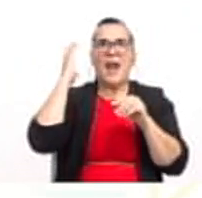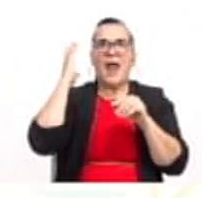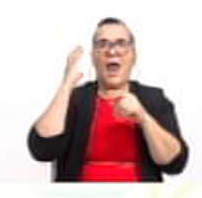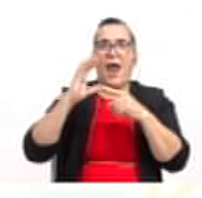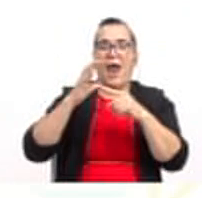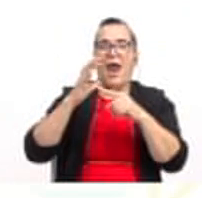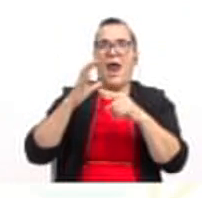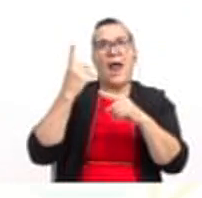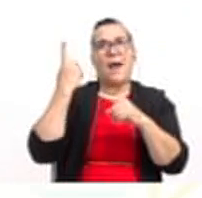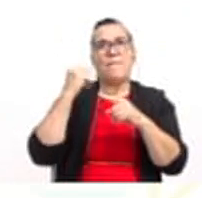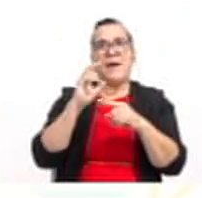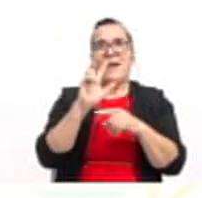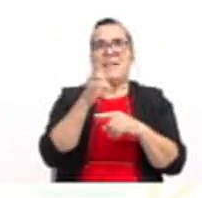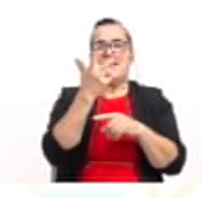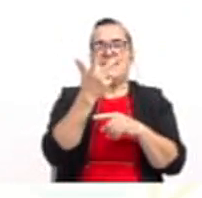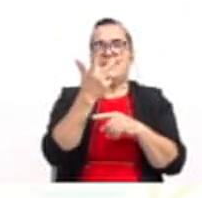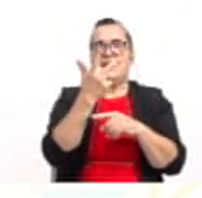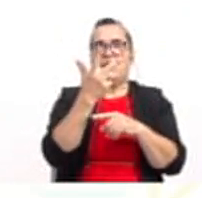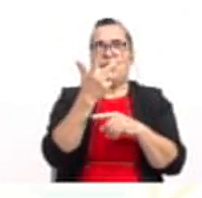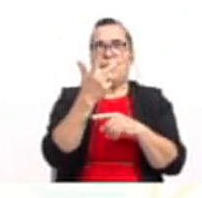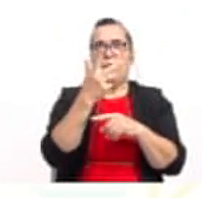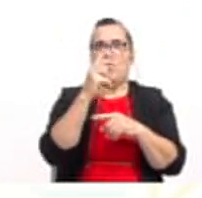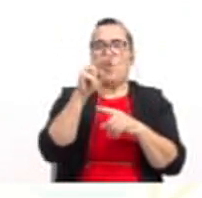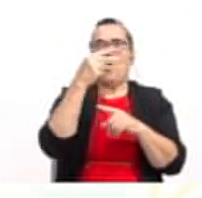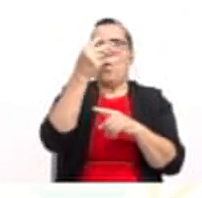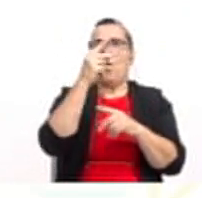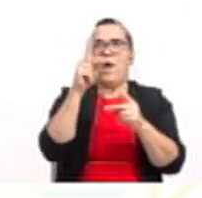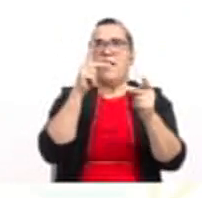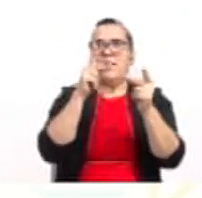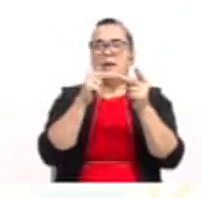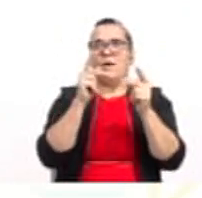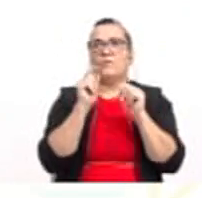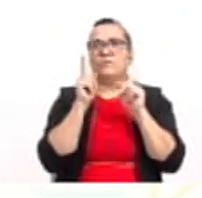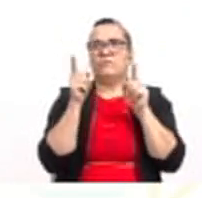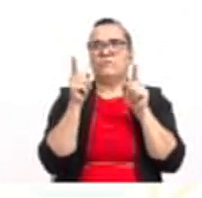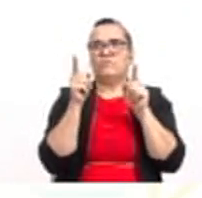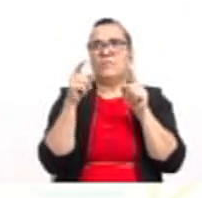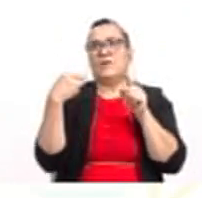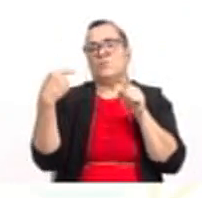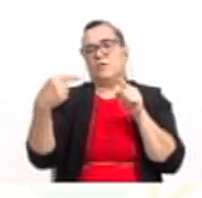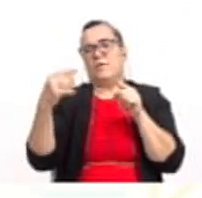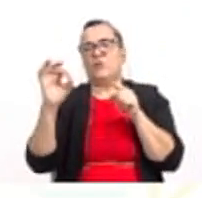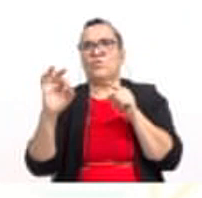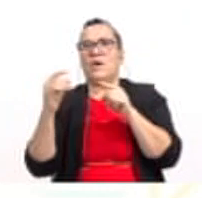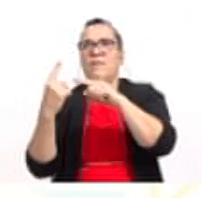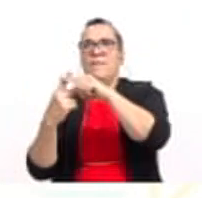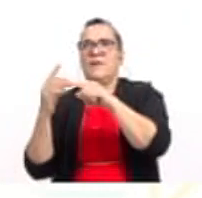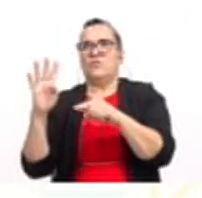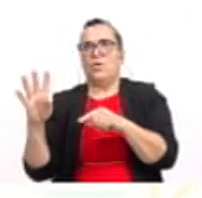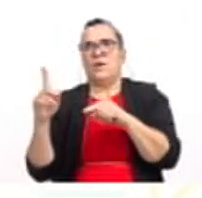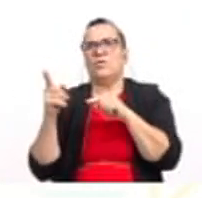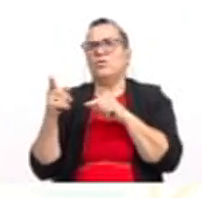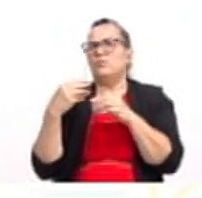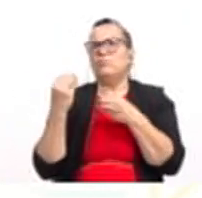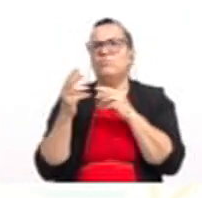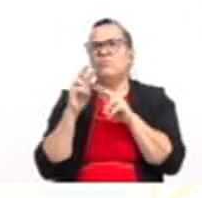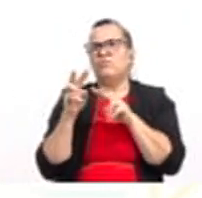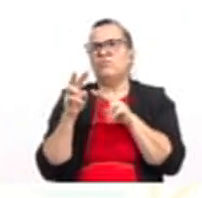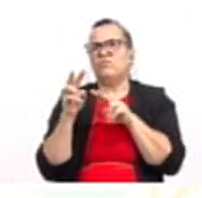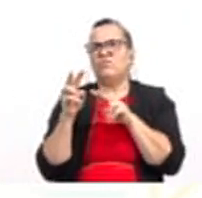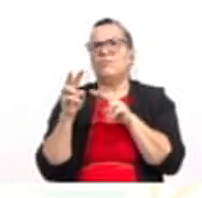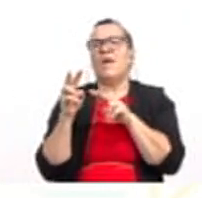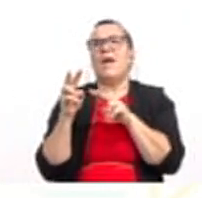el trinomio cuadrado perfecto, un cuadrado perfecto. Y luego tenemos menos 9 más 4. ¿Qué hacemos ahora?